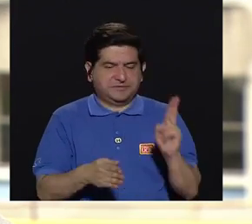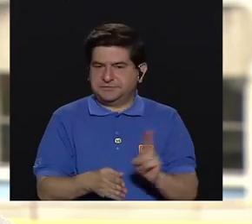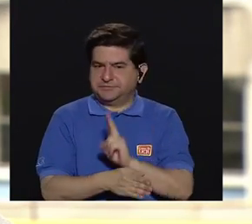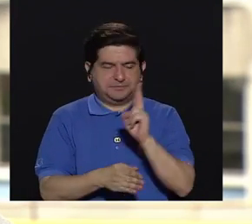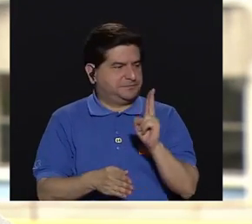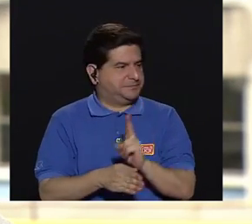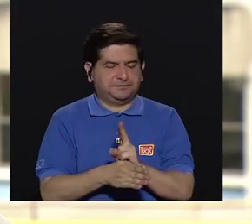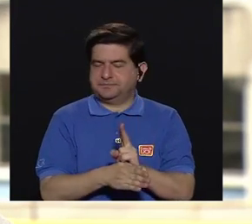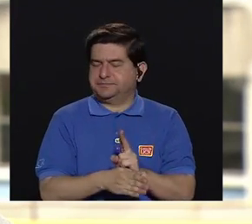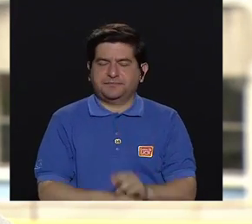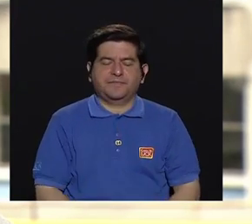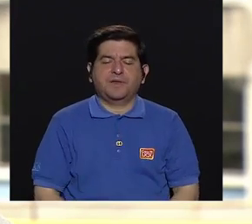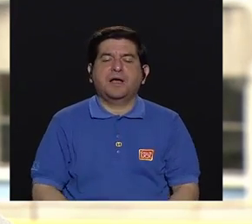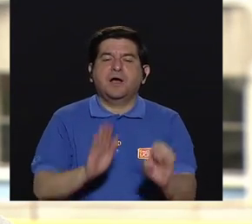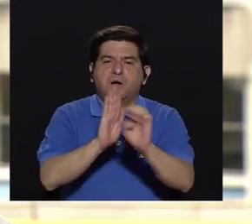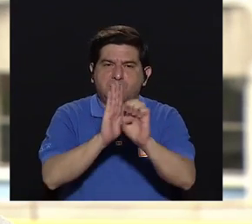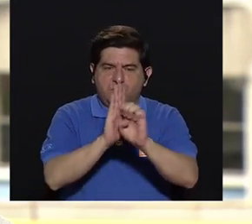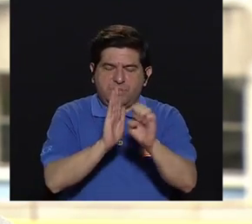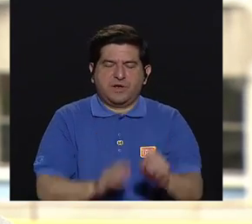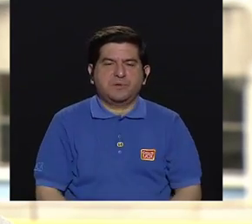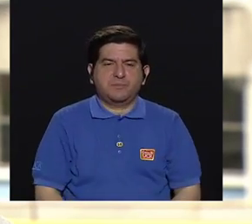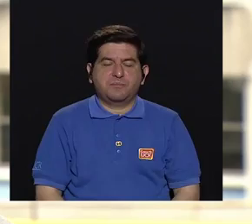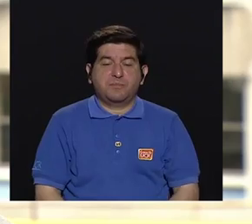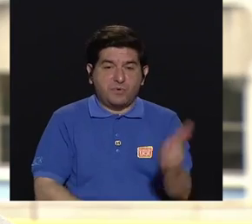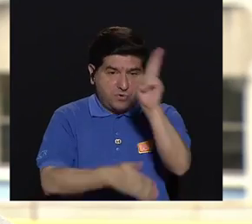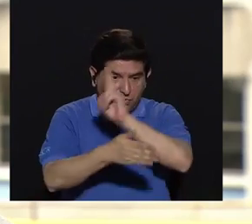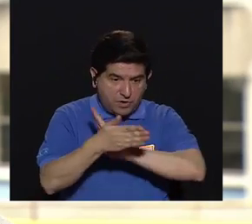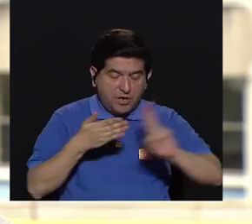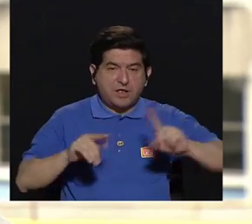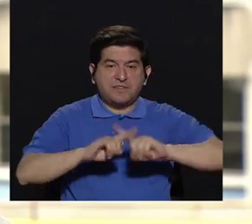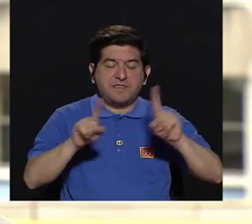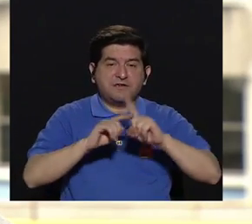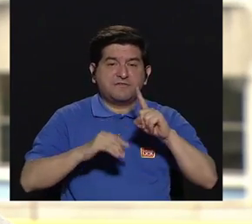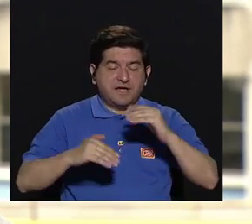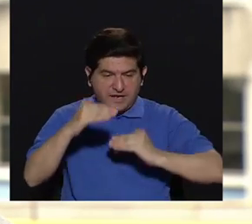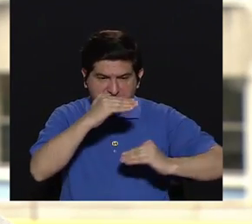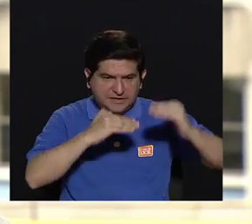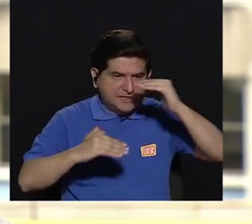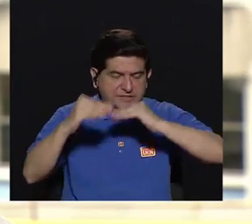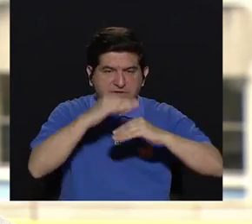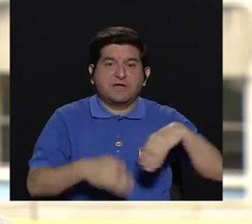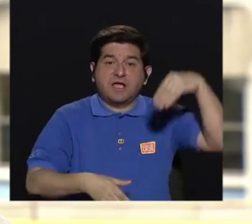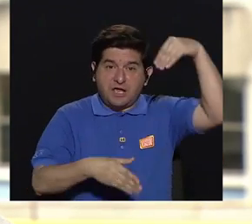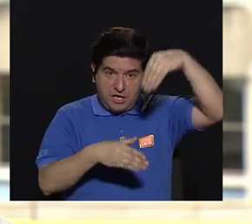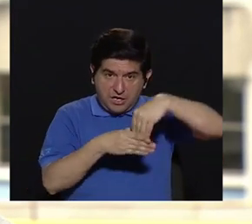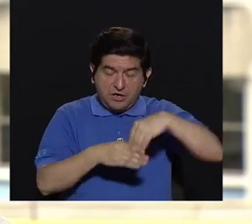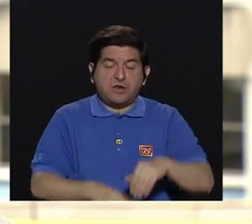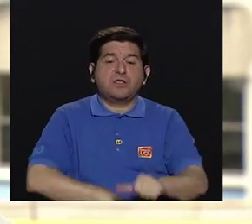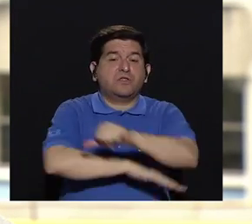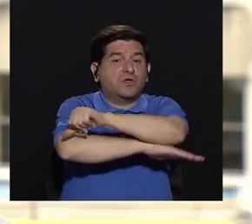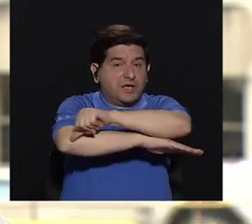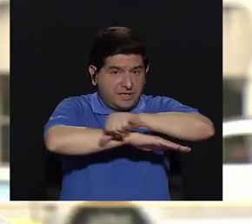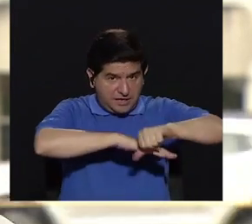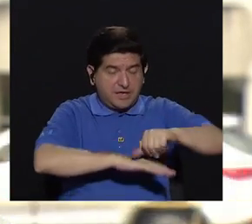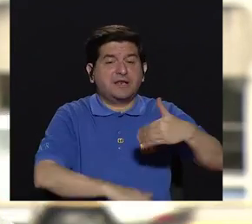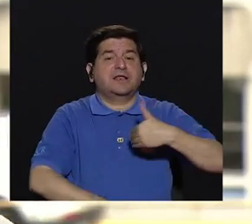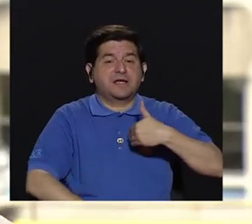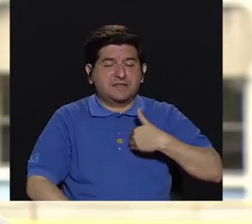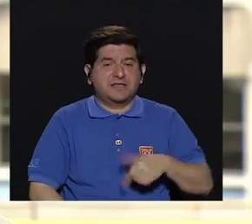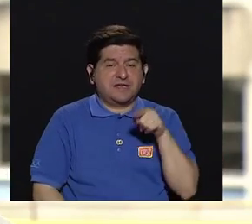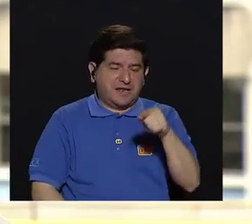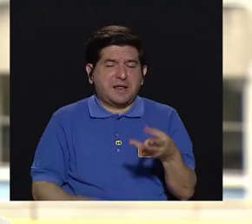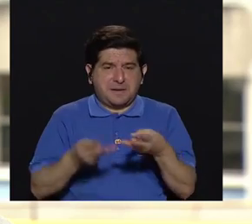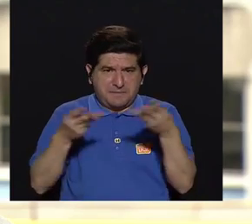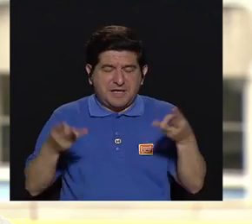utiliza. Por ejemplo, en la universidad teníamos varios edificios, incluido el edificio de arquitectura que